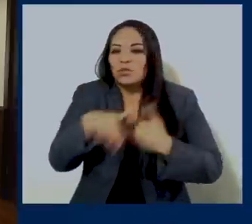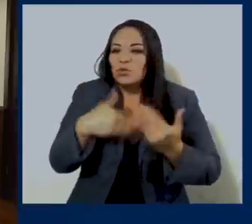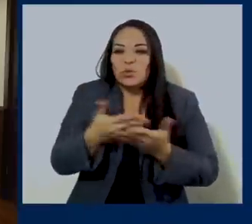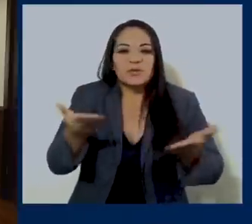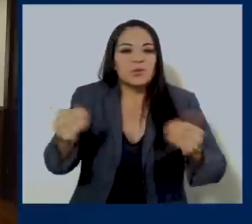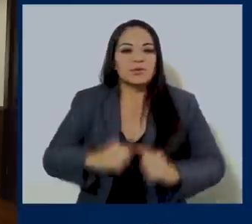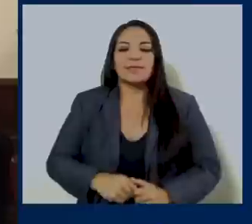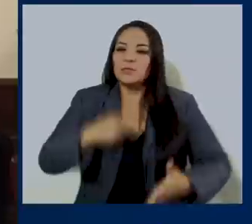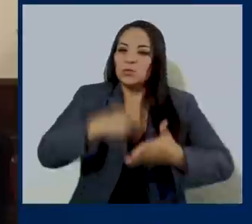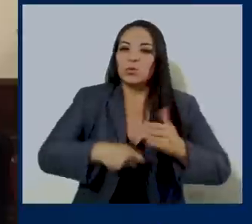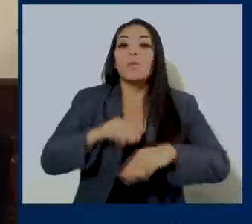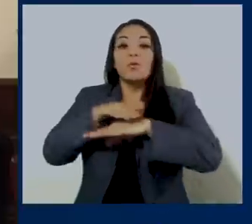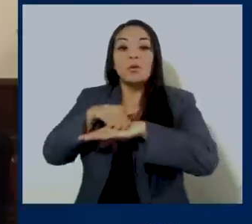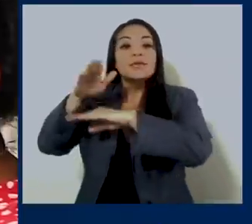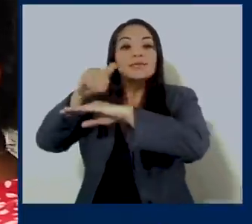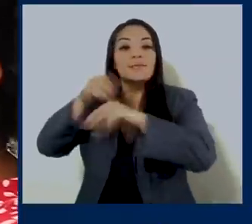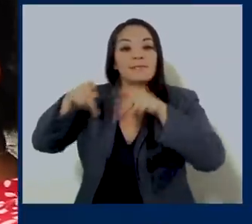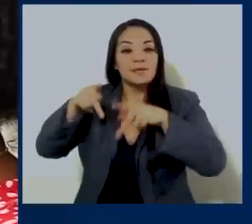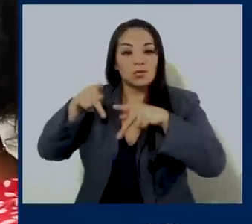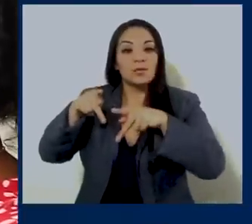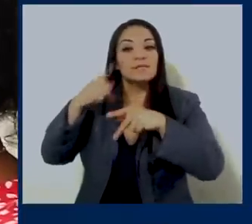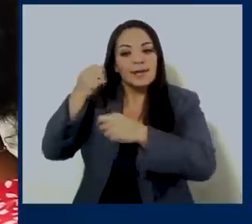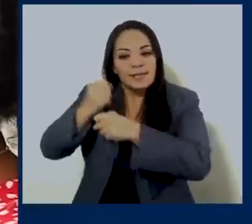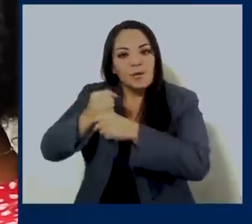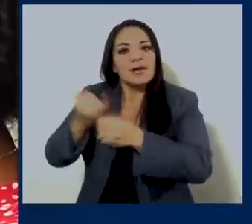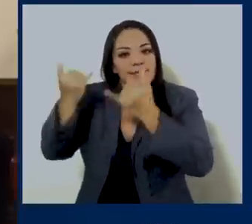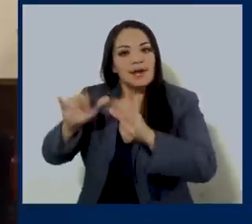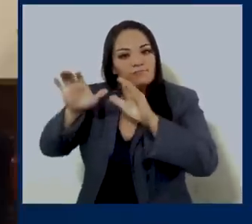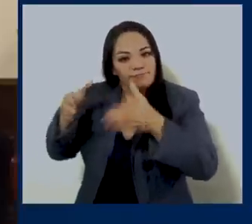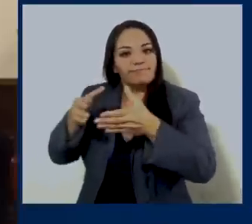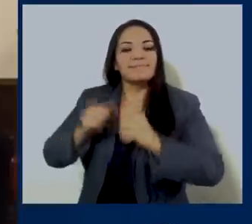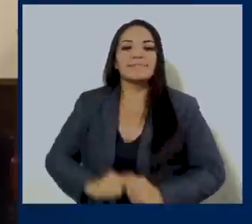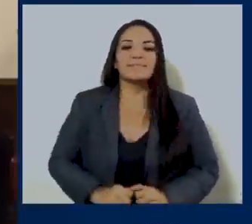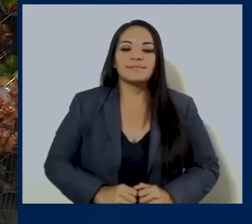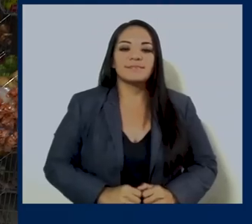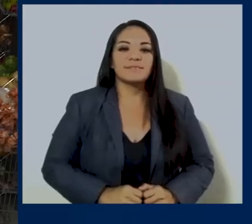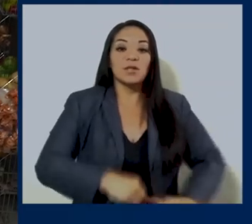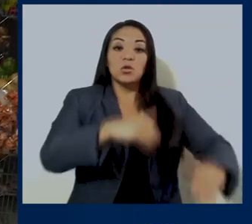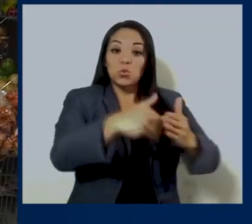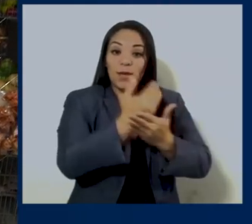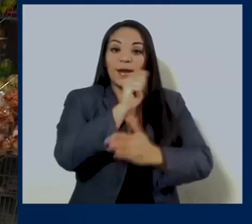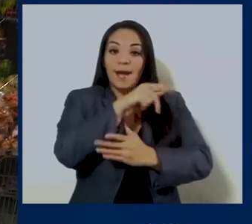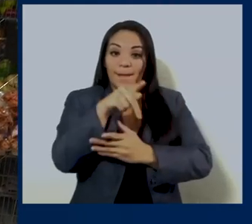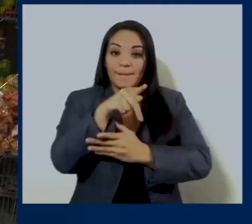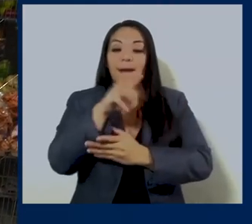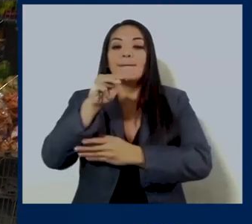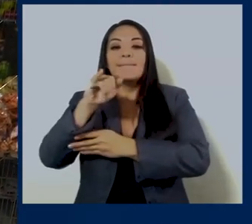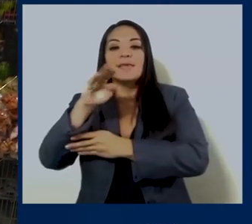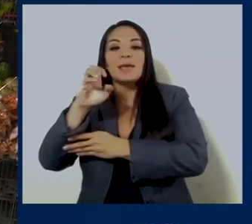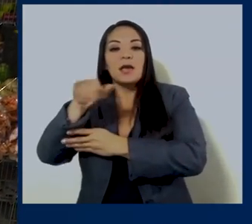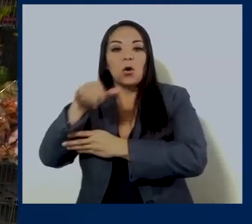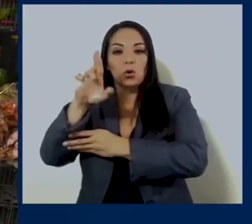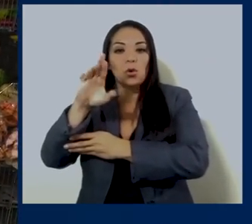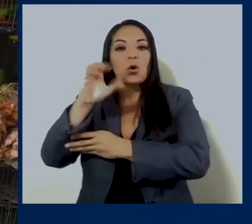vida. Está muy duro. Más bien, llámeme al equipo para que nos pongamos a trabajar ya en ese tema. Con la nueva herramienta, Mi